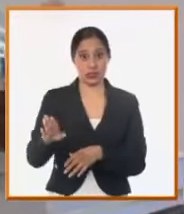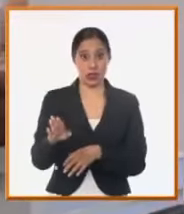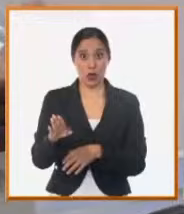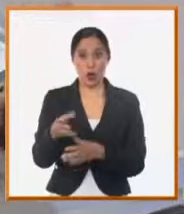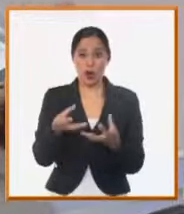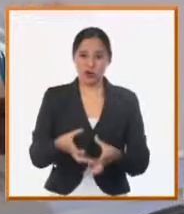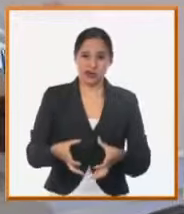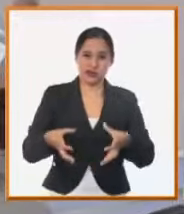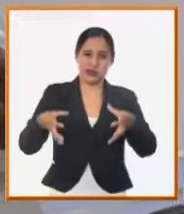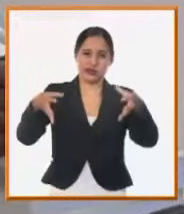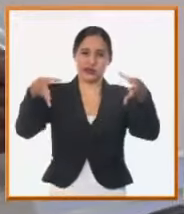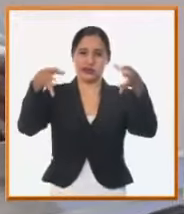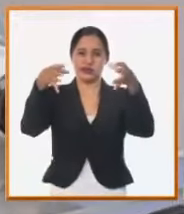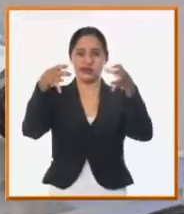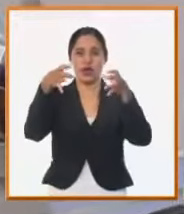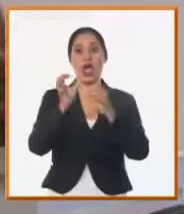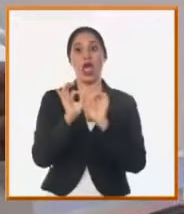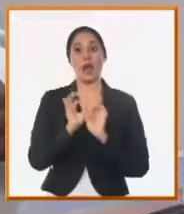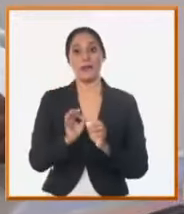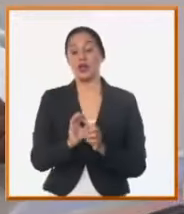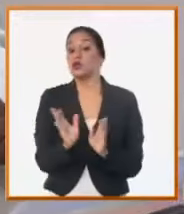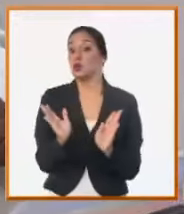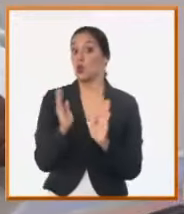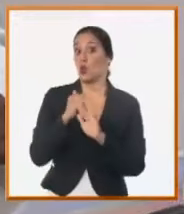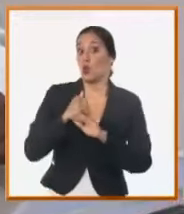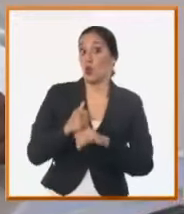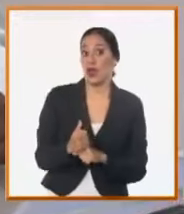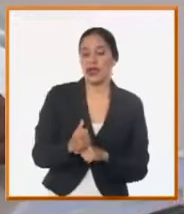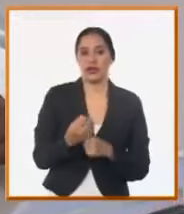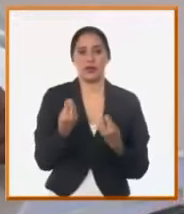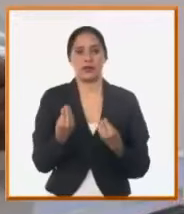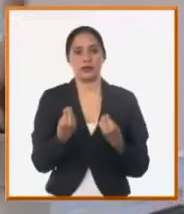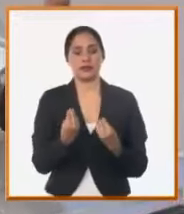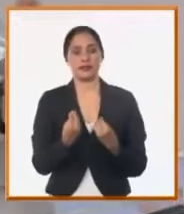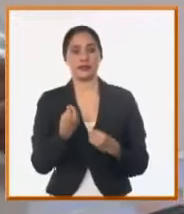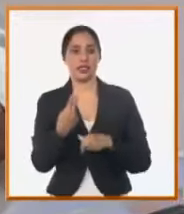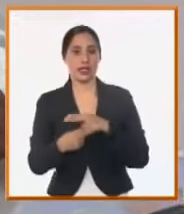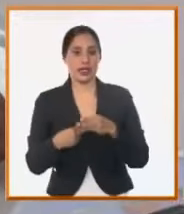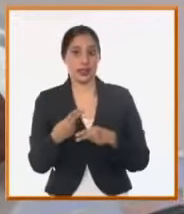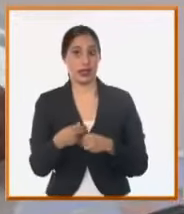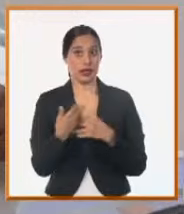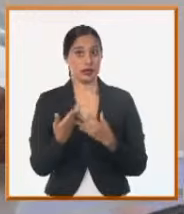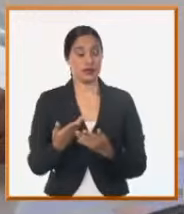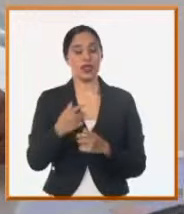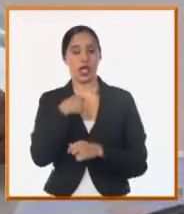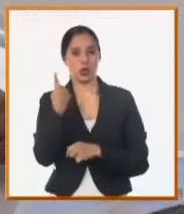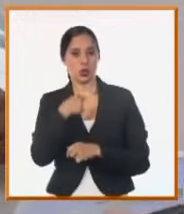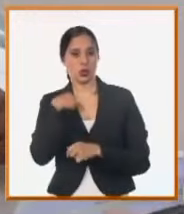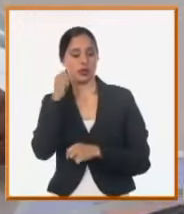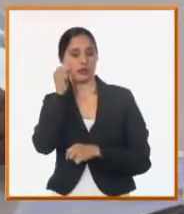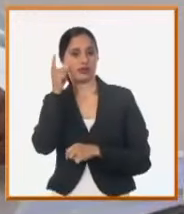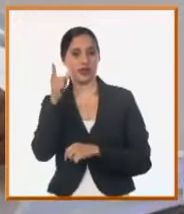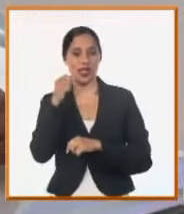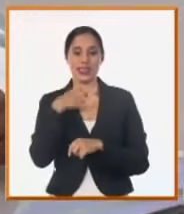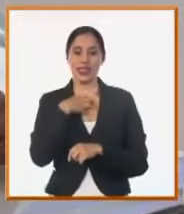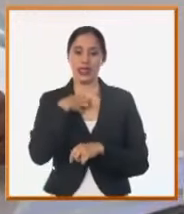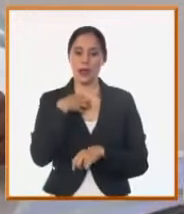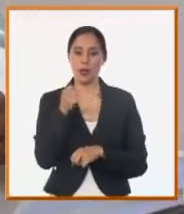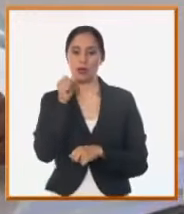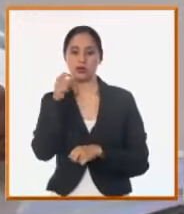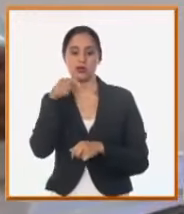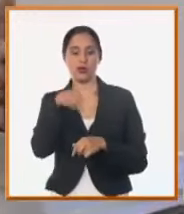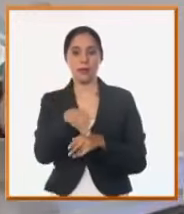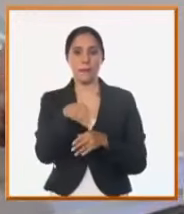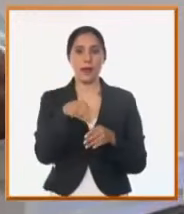que no reúnen los requisitos hay una experiencia que la tenemos desde diciembre del